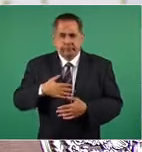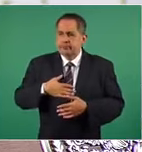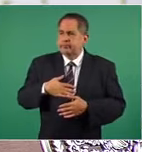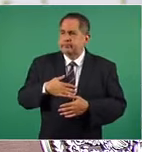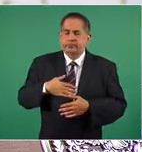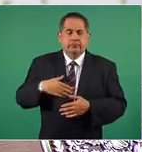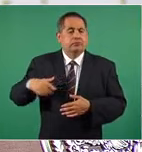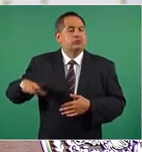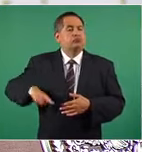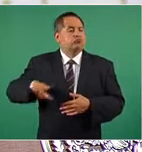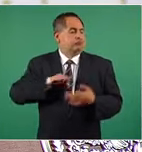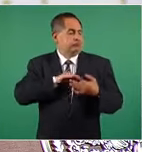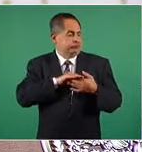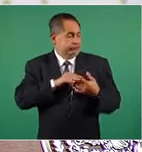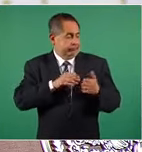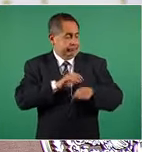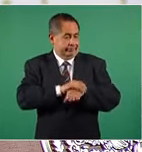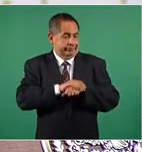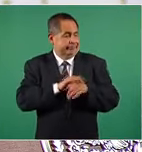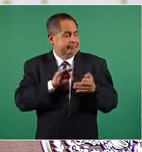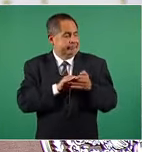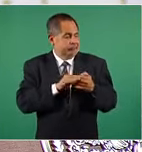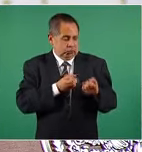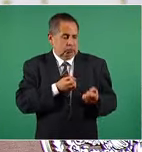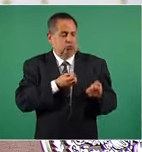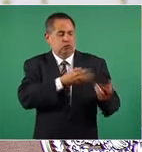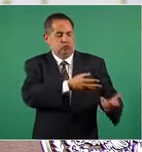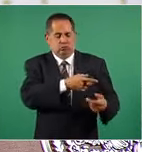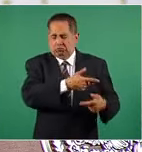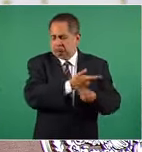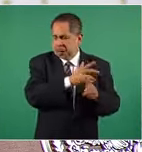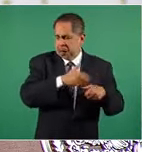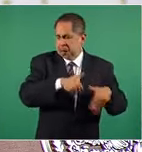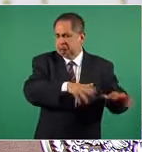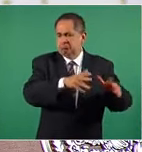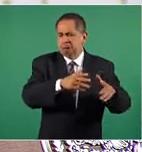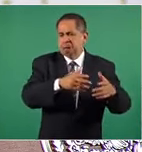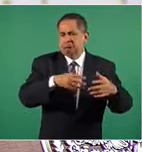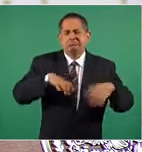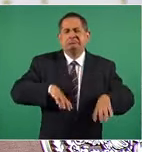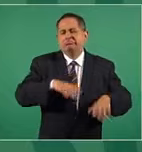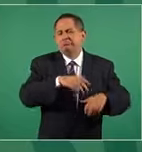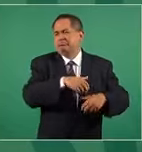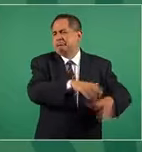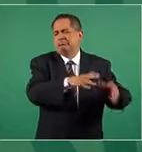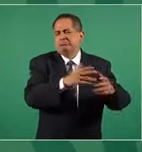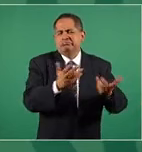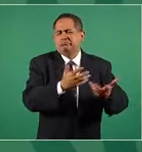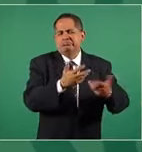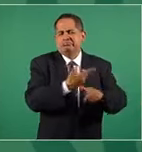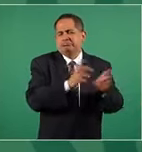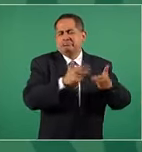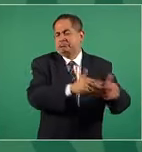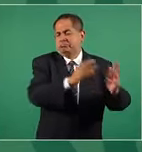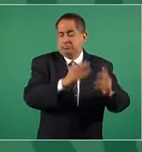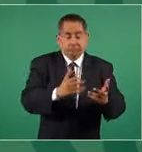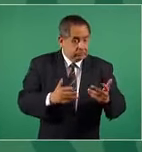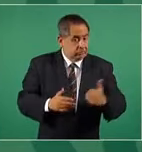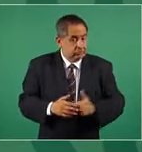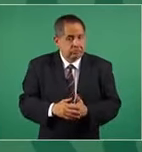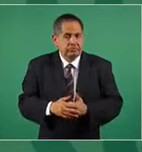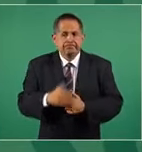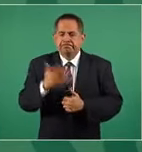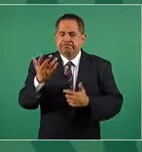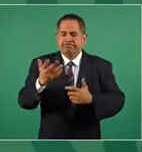régimen con libertad para hacer y deshacer. entonces